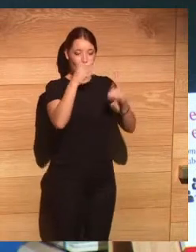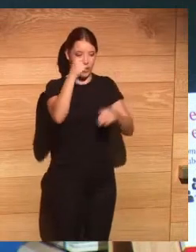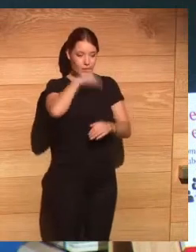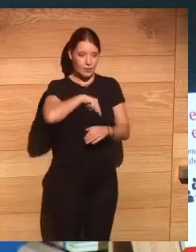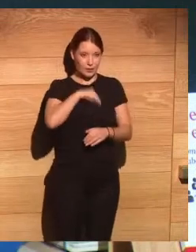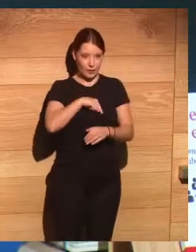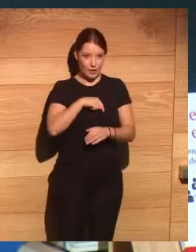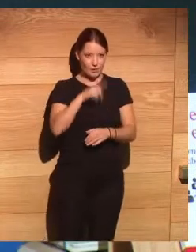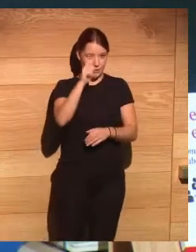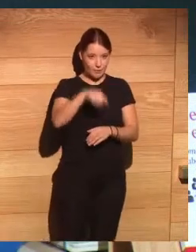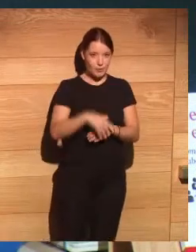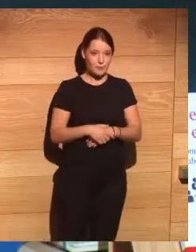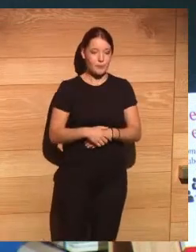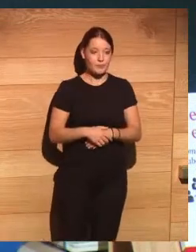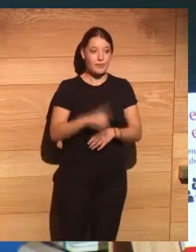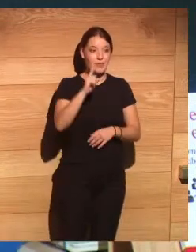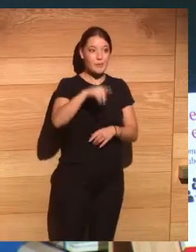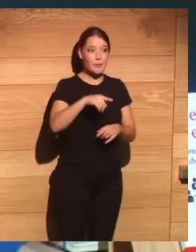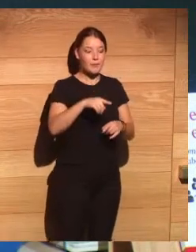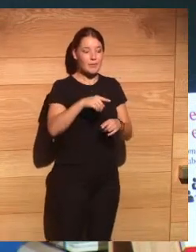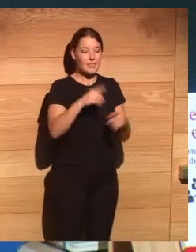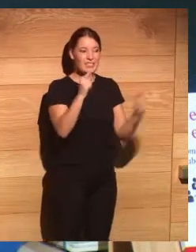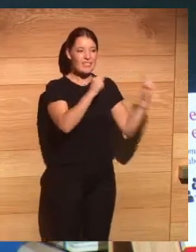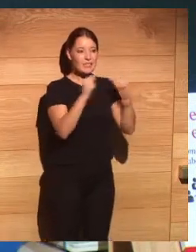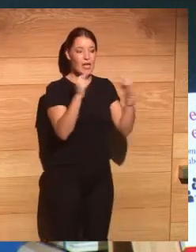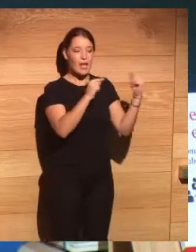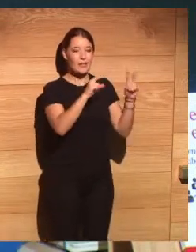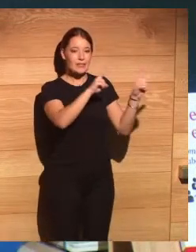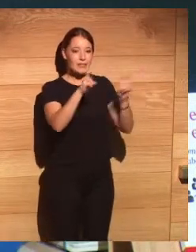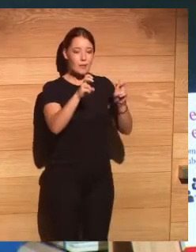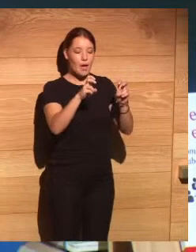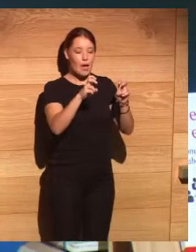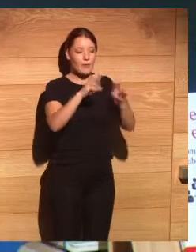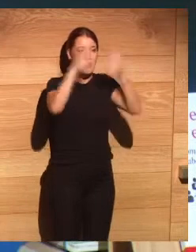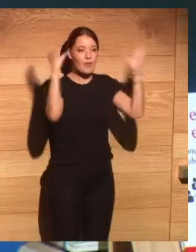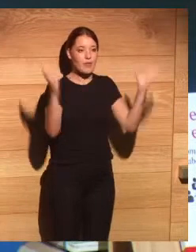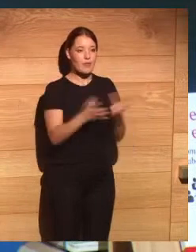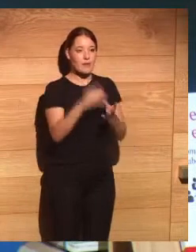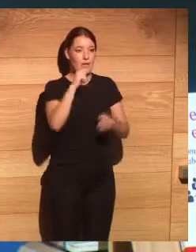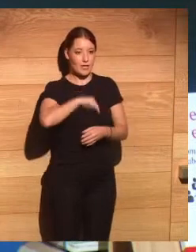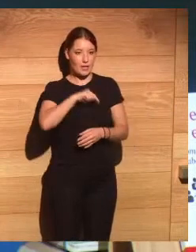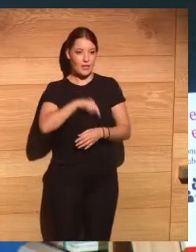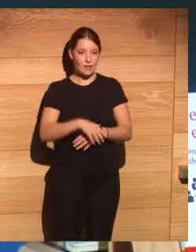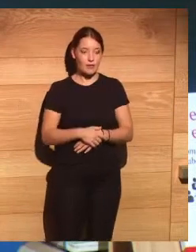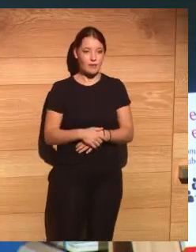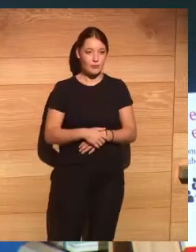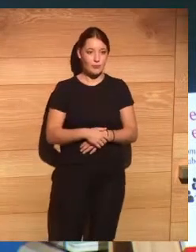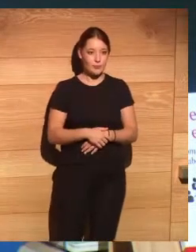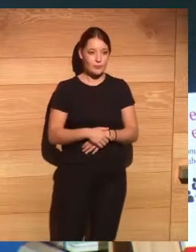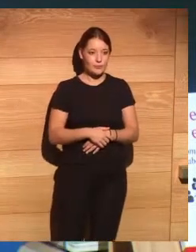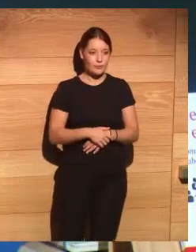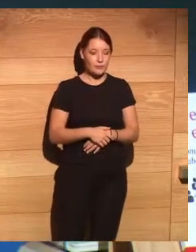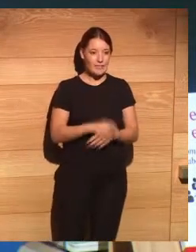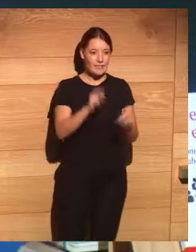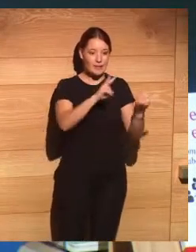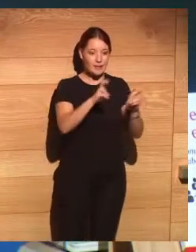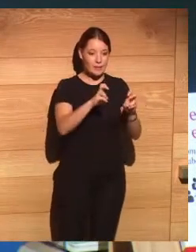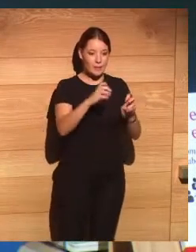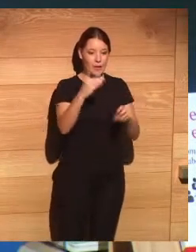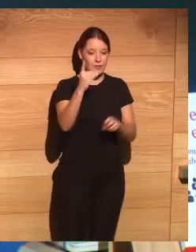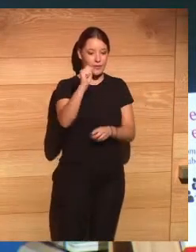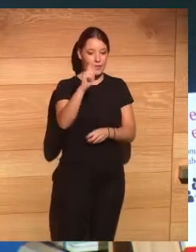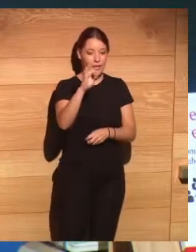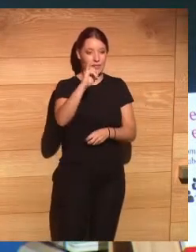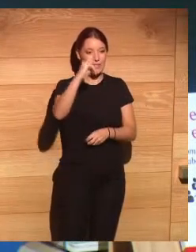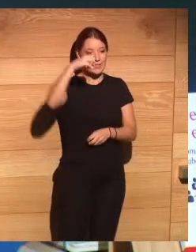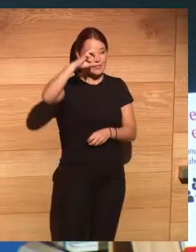y luego debato sobre la ciberética y utilizando mucho a Harari que ha intervenido aquí que habla del datismo que a es que me preocupa mucho